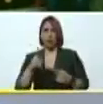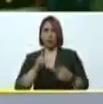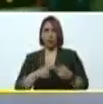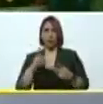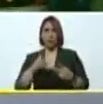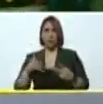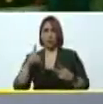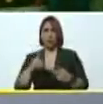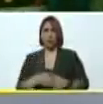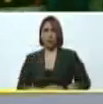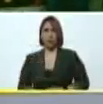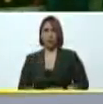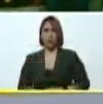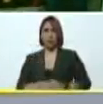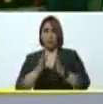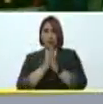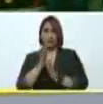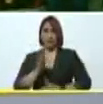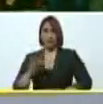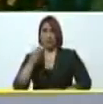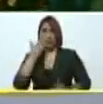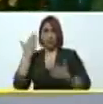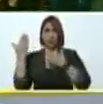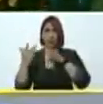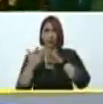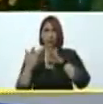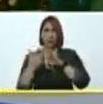en San Francisco adelante